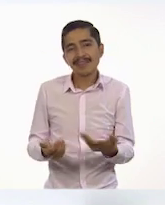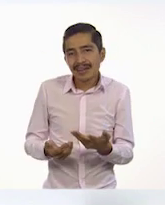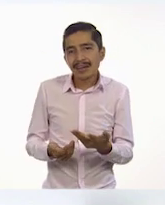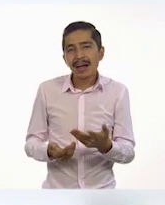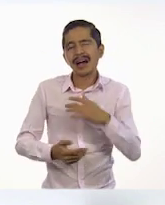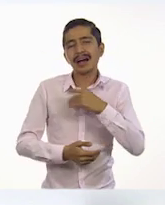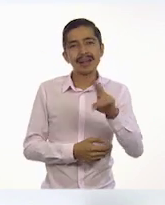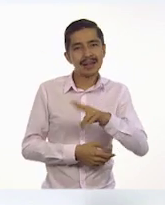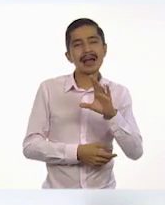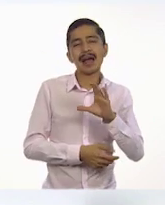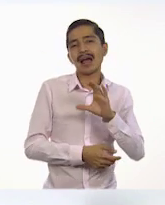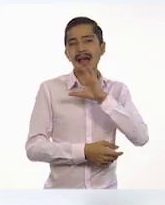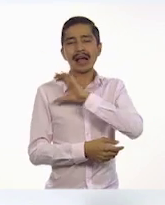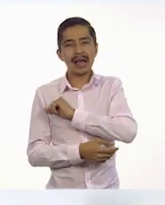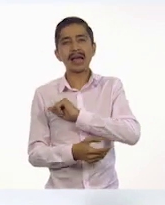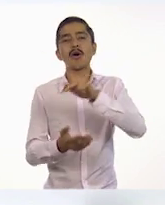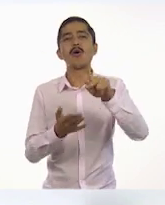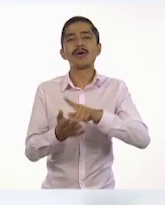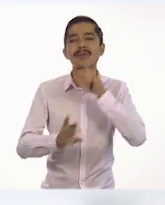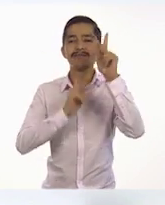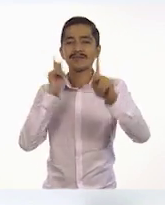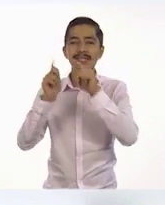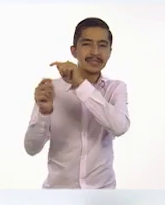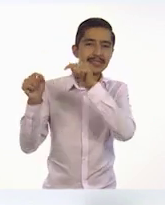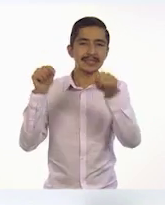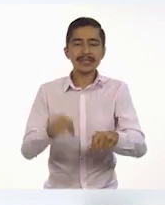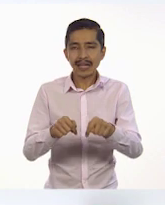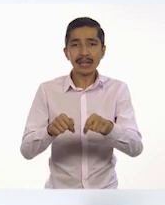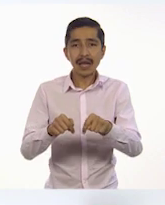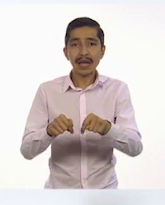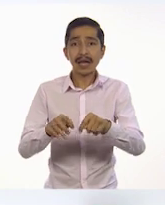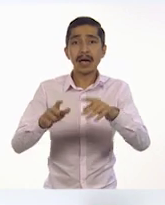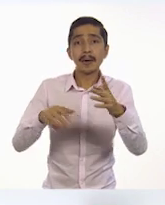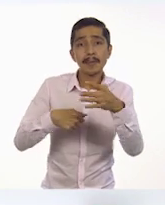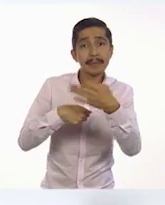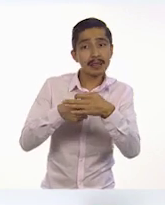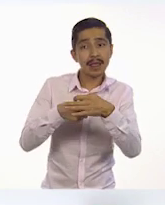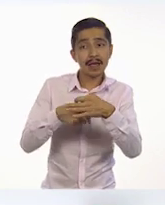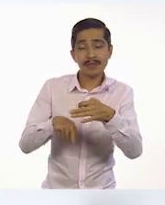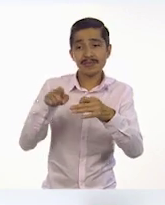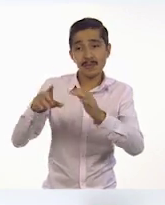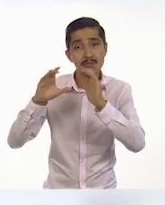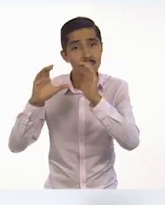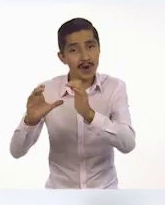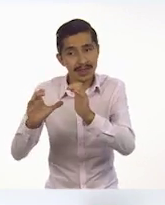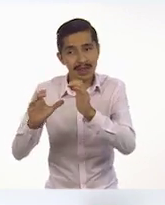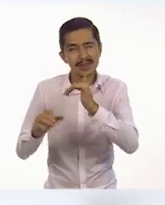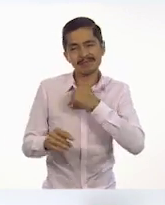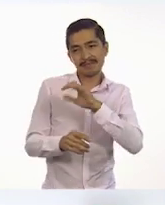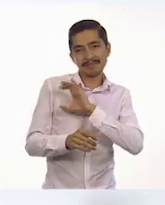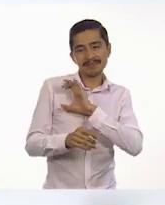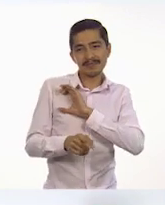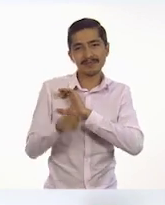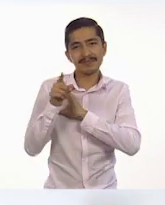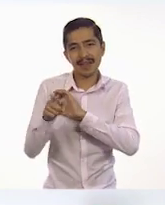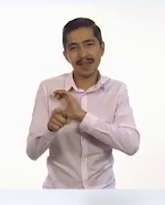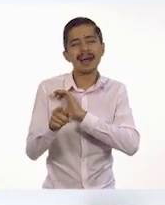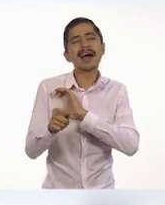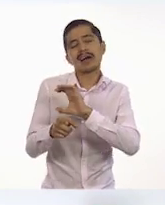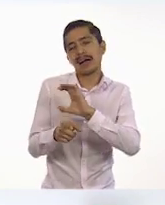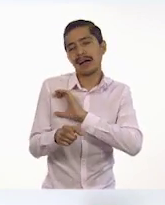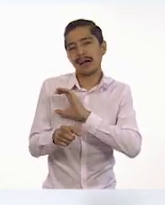Nos encantará que nos vuelvas a visitar. Mientras tanto, cuídate. Te queremos. Con cariño,